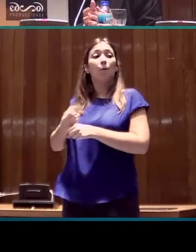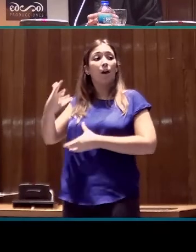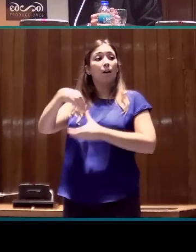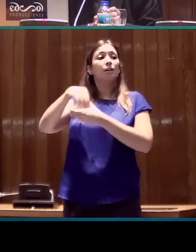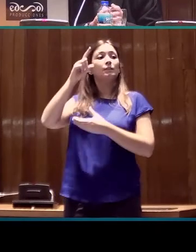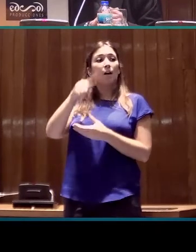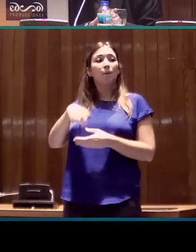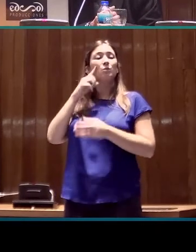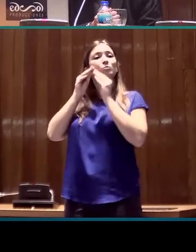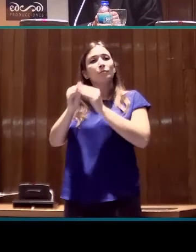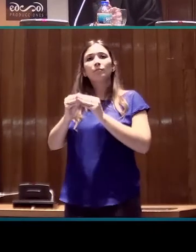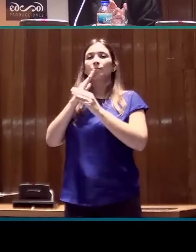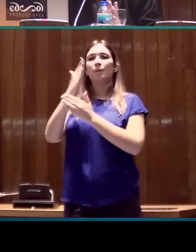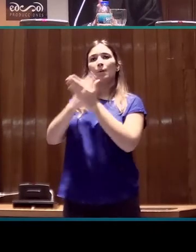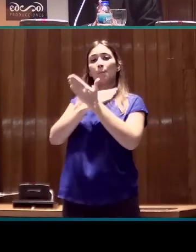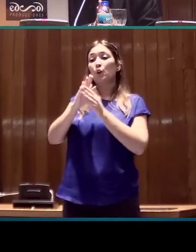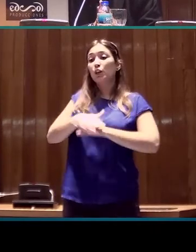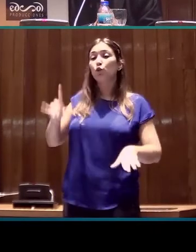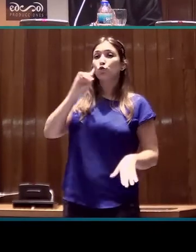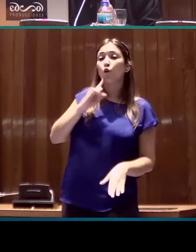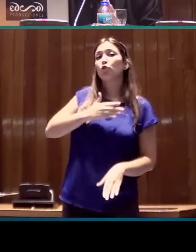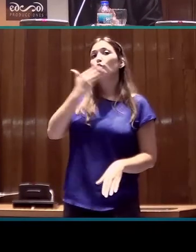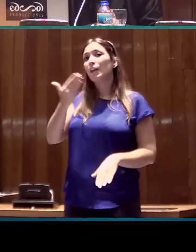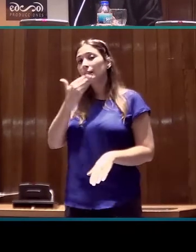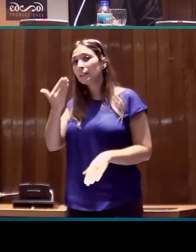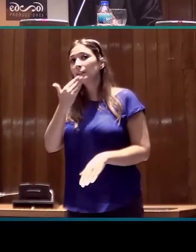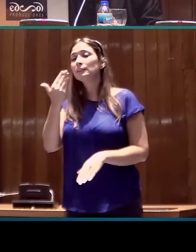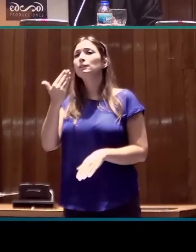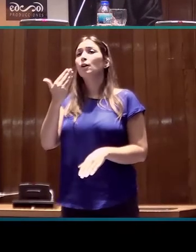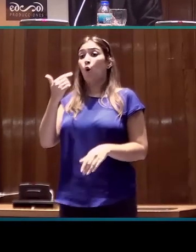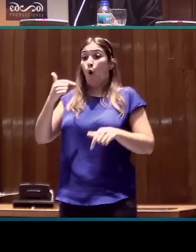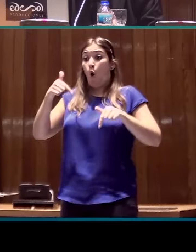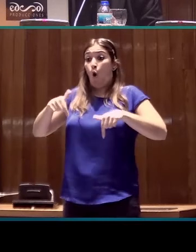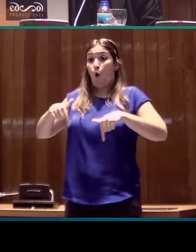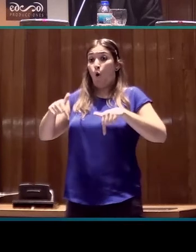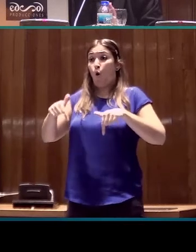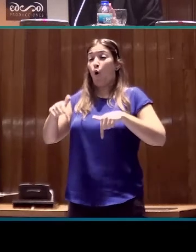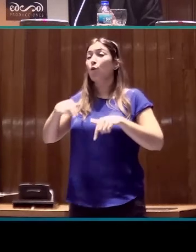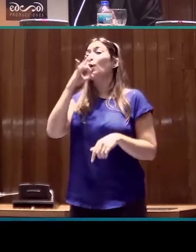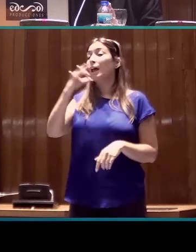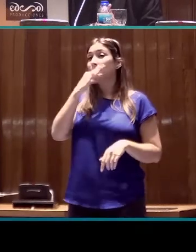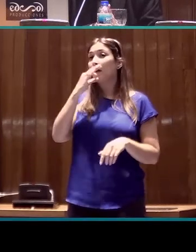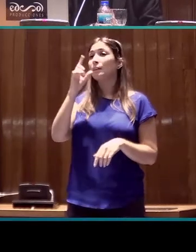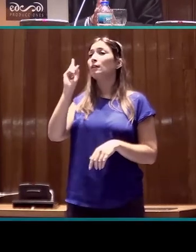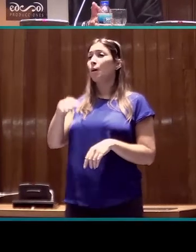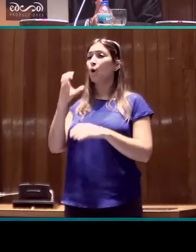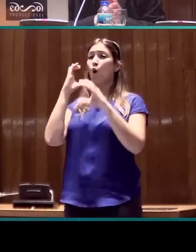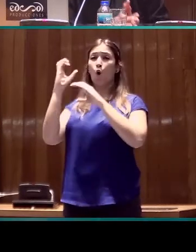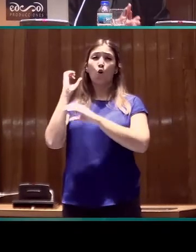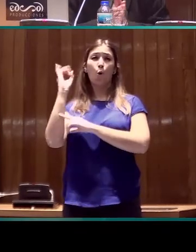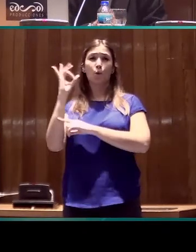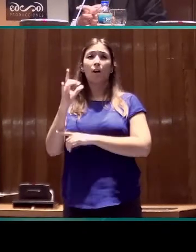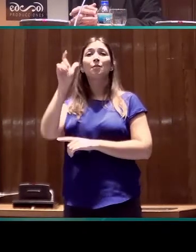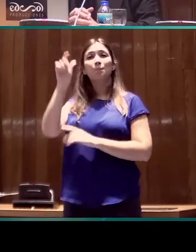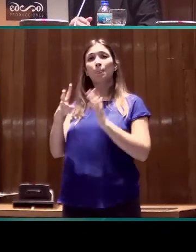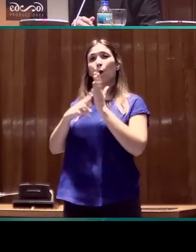en desarrollo de parámetros formativos en niños sordos y oyentes. Hoy mismo, por la tarde, habrá una comunicación de un miembro de